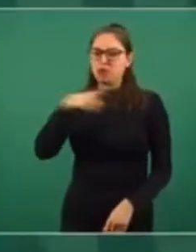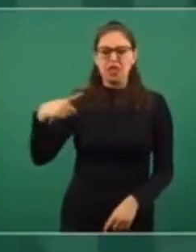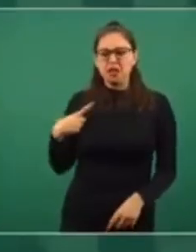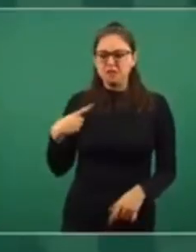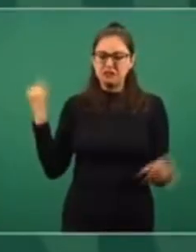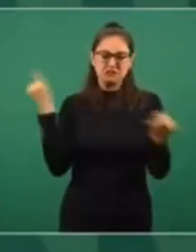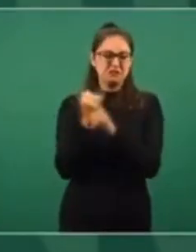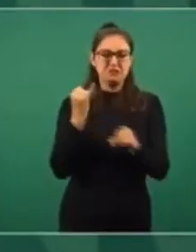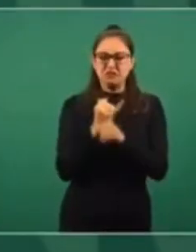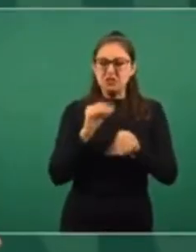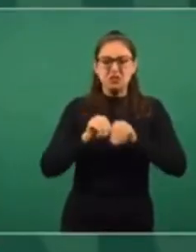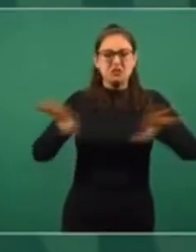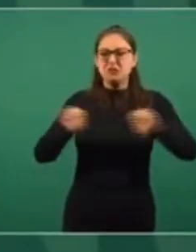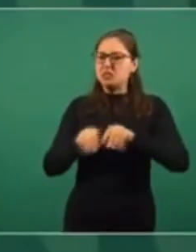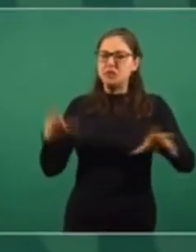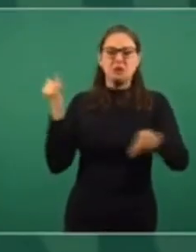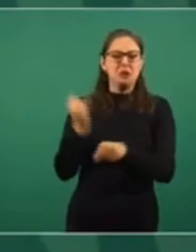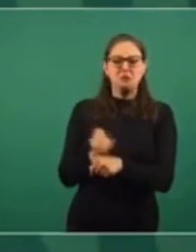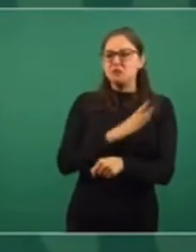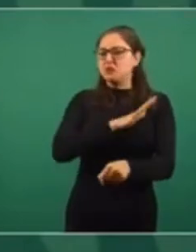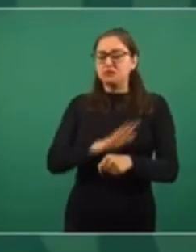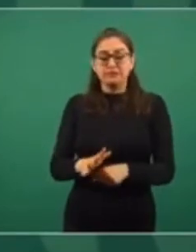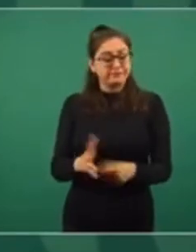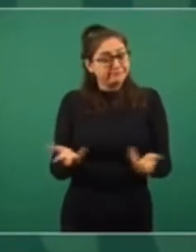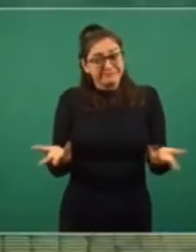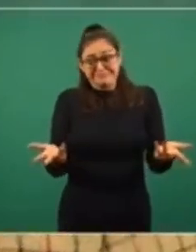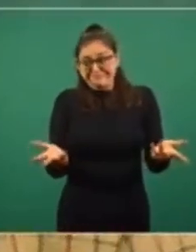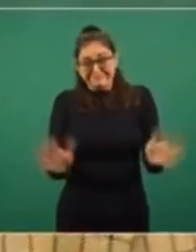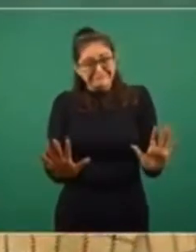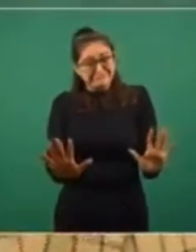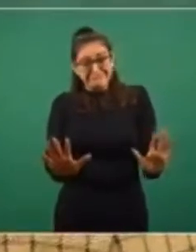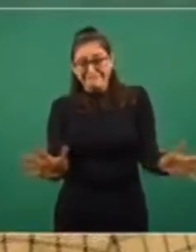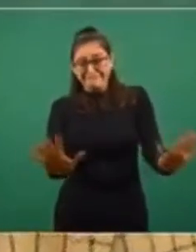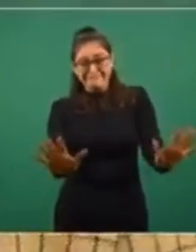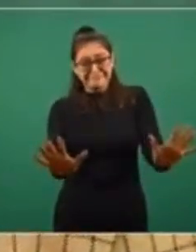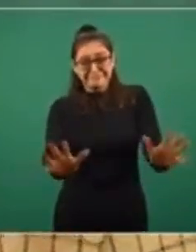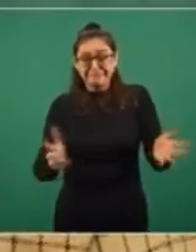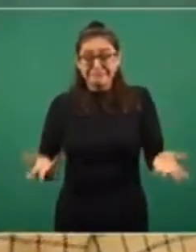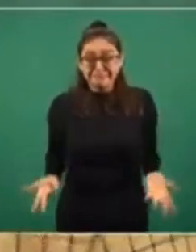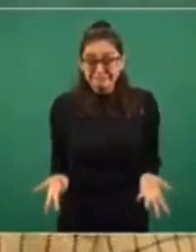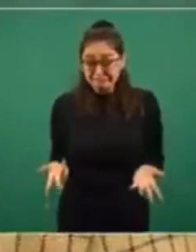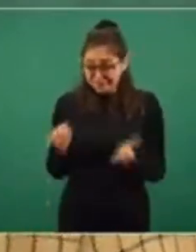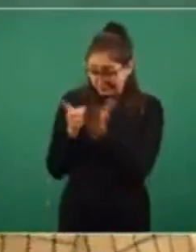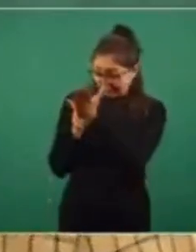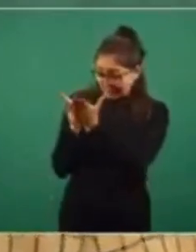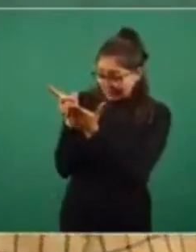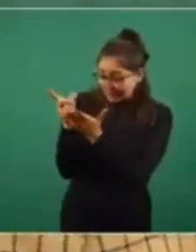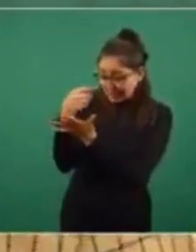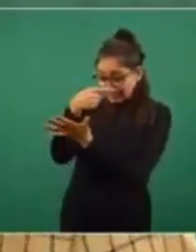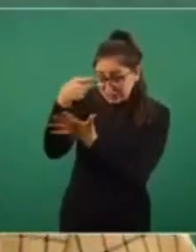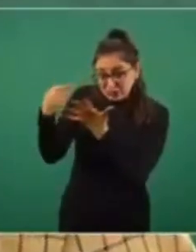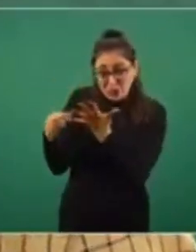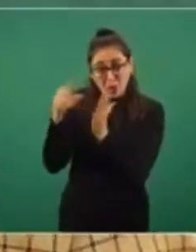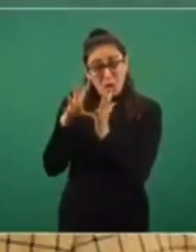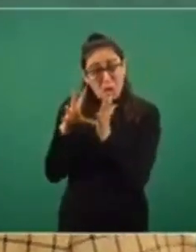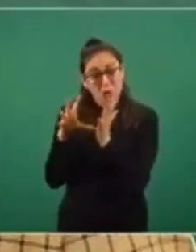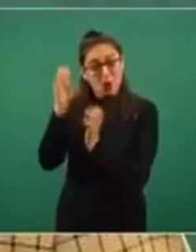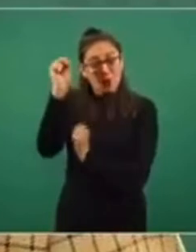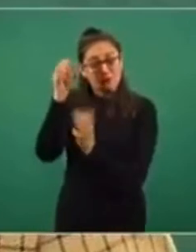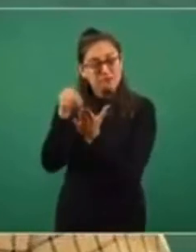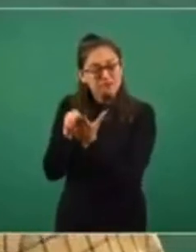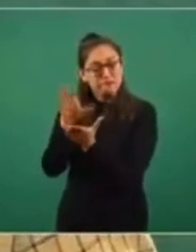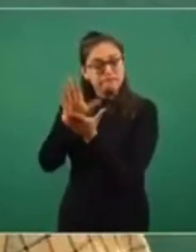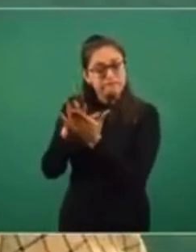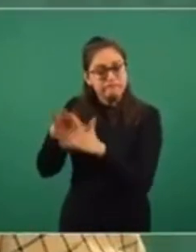digan cómo es posible, tenemos que hacer realidad estos principios constitucionales y la